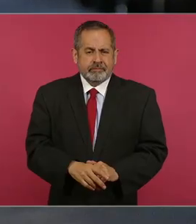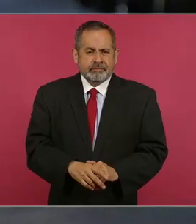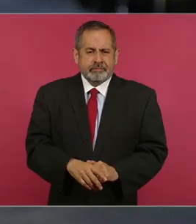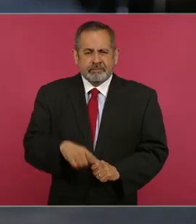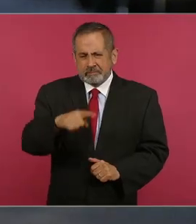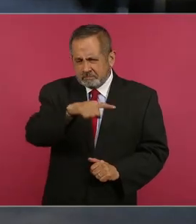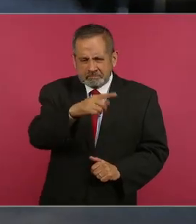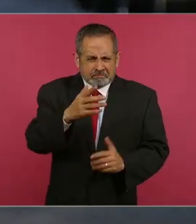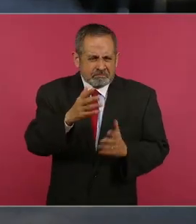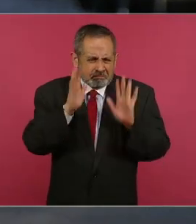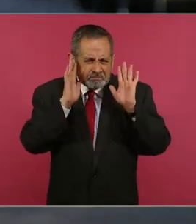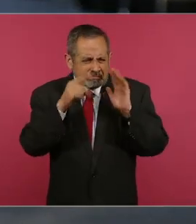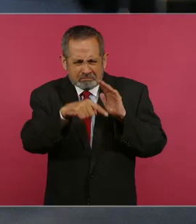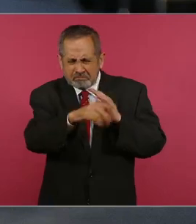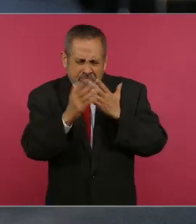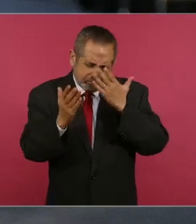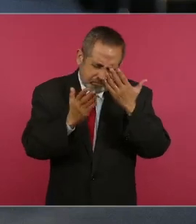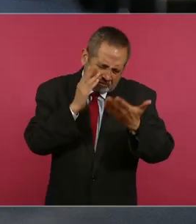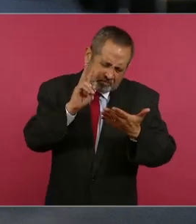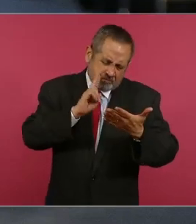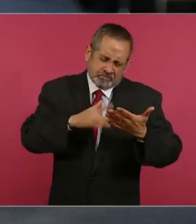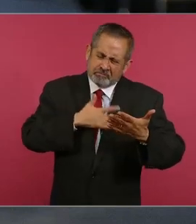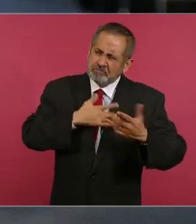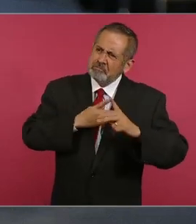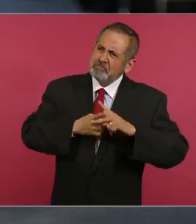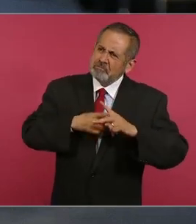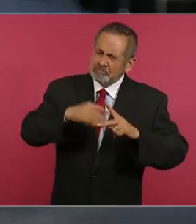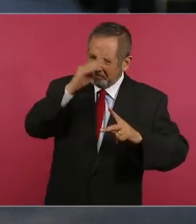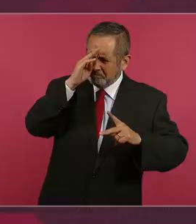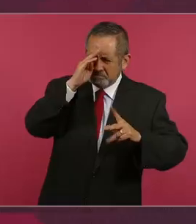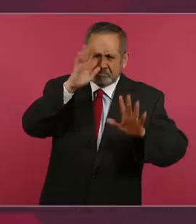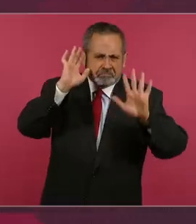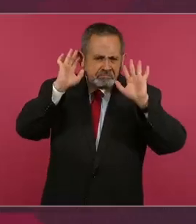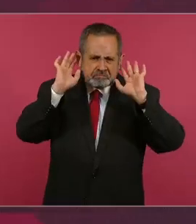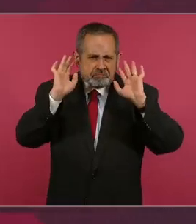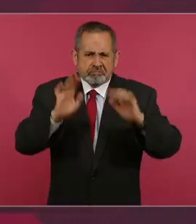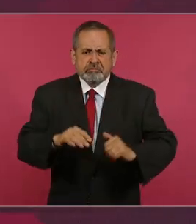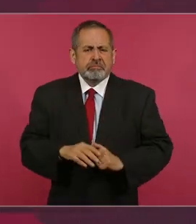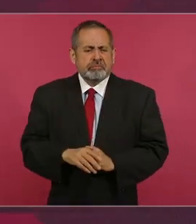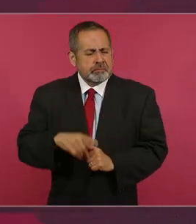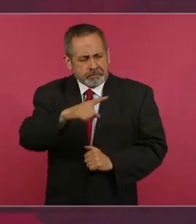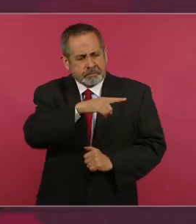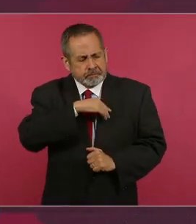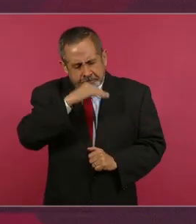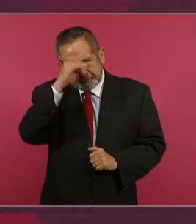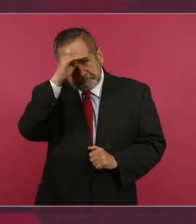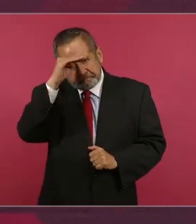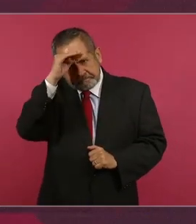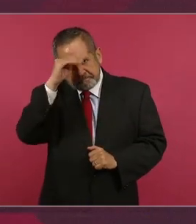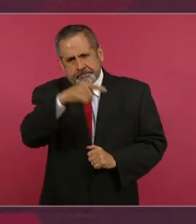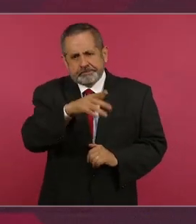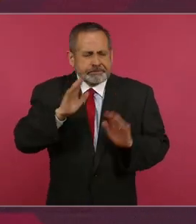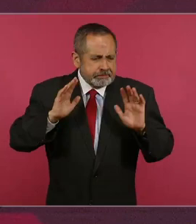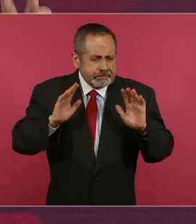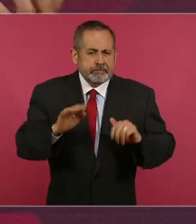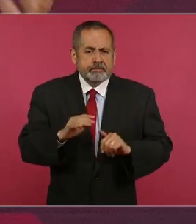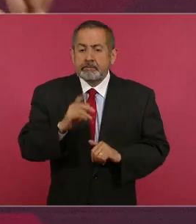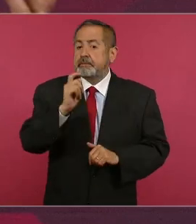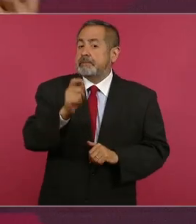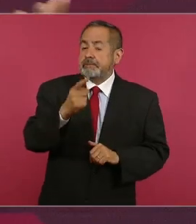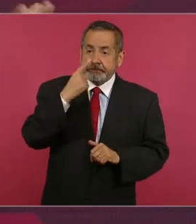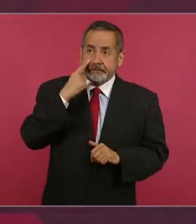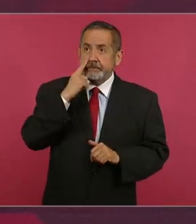la analicen, que lo piensen, que además